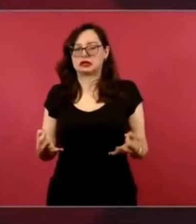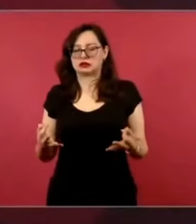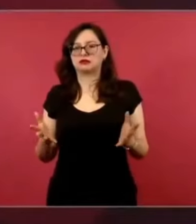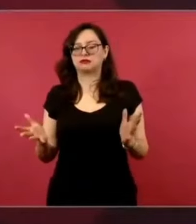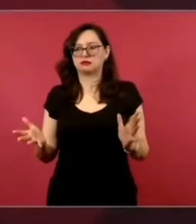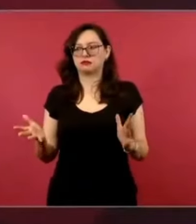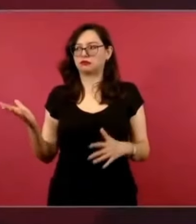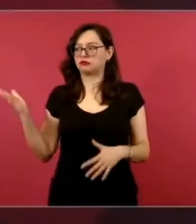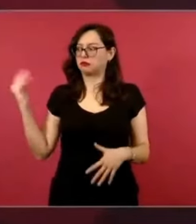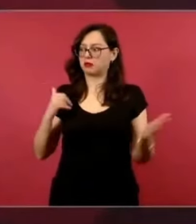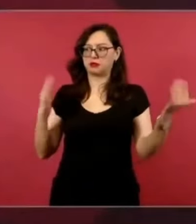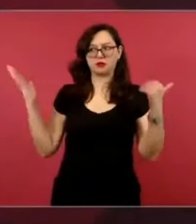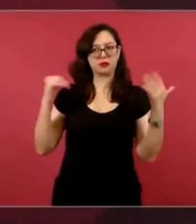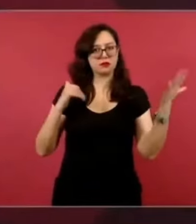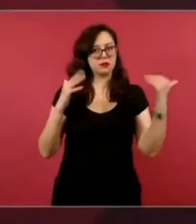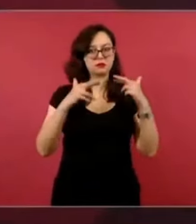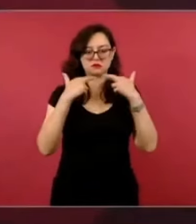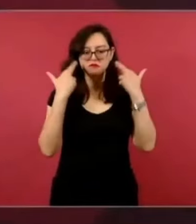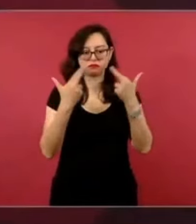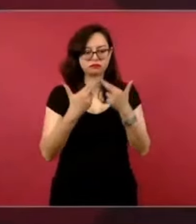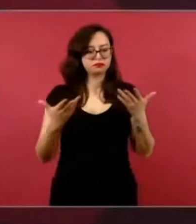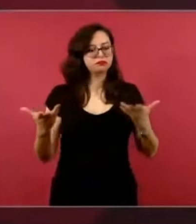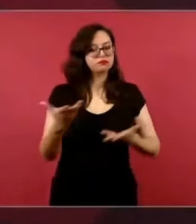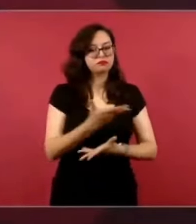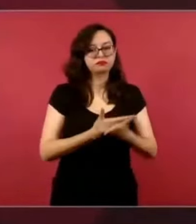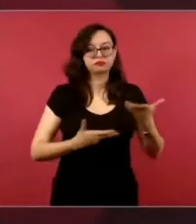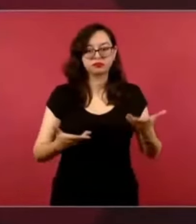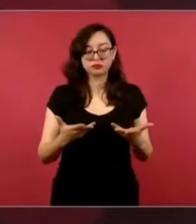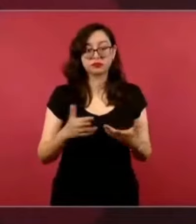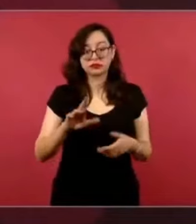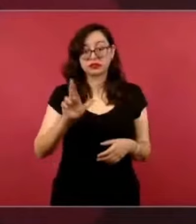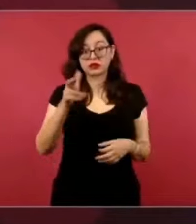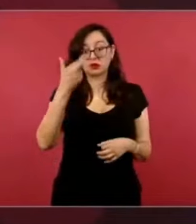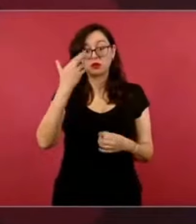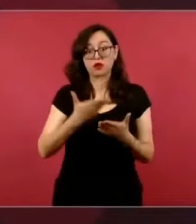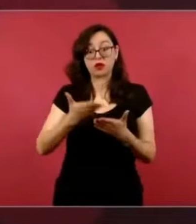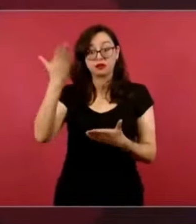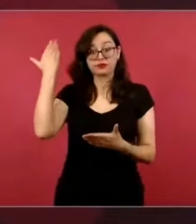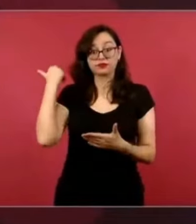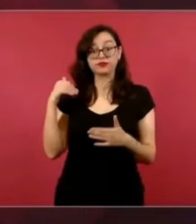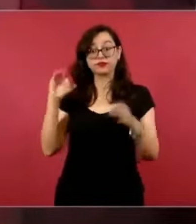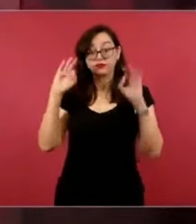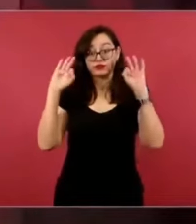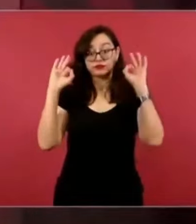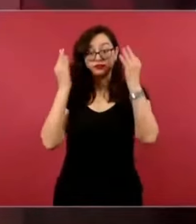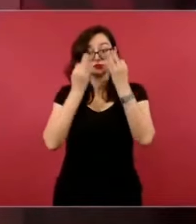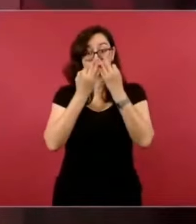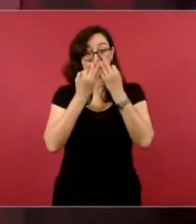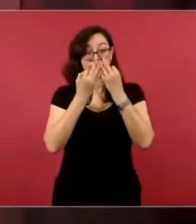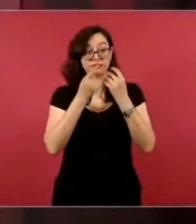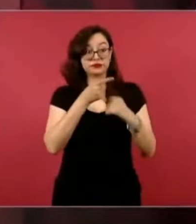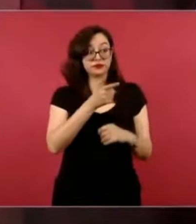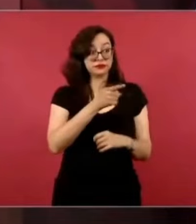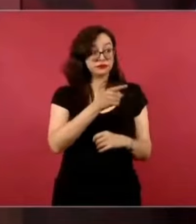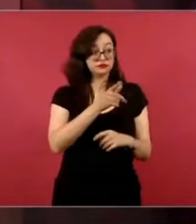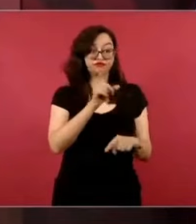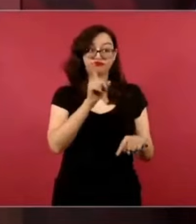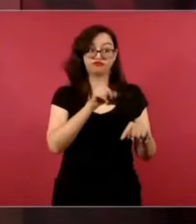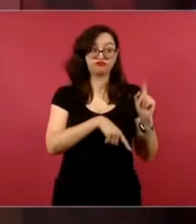acuérdense ustedes, de pasar las aduanas a la Secretaría de Defensa,